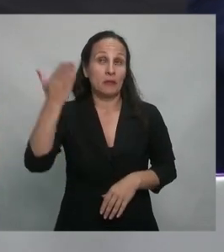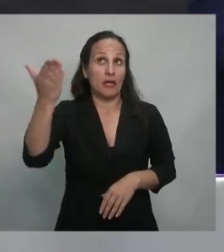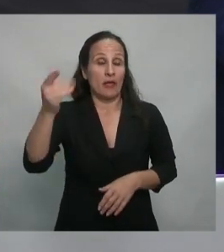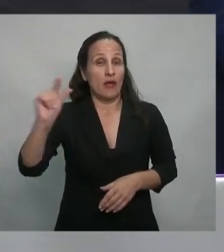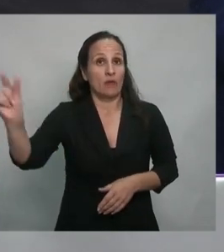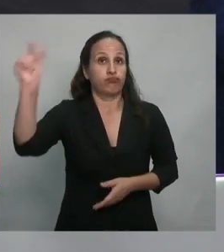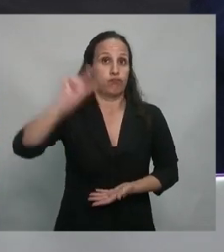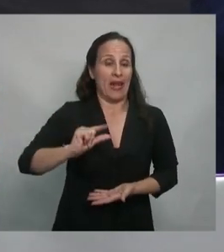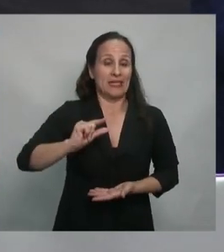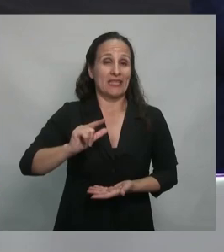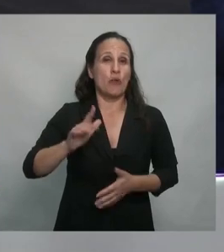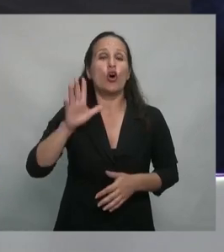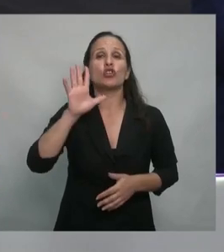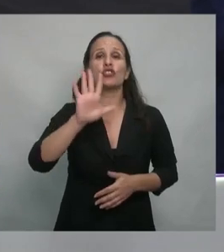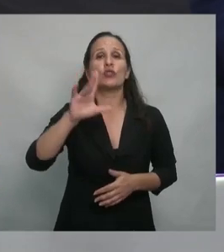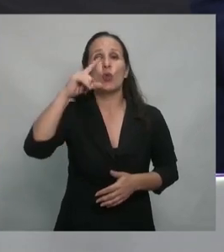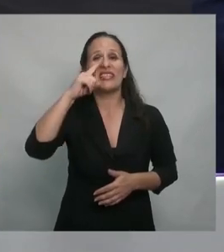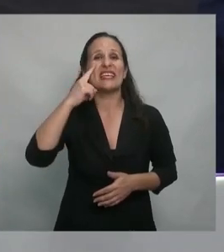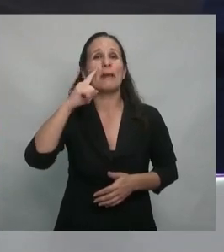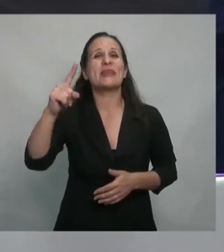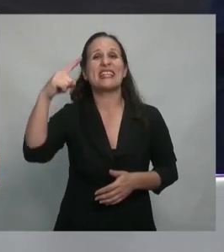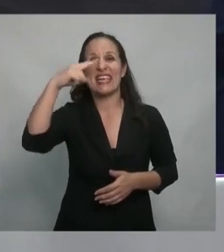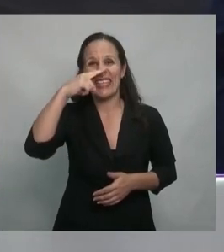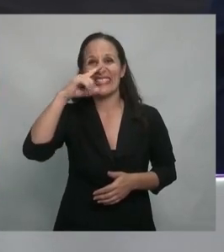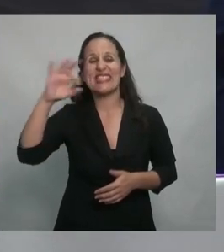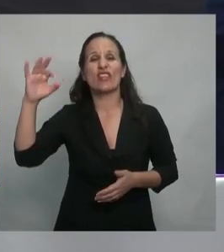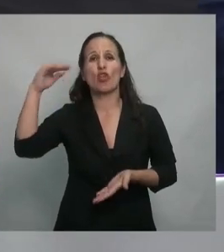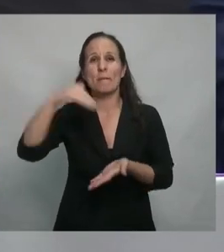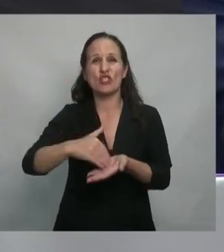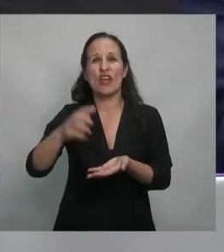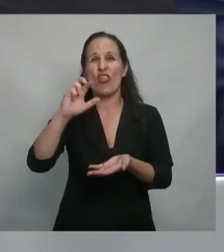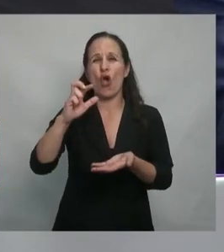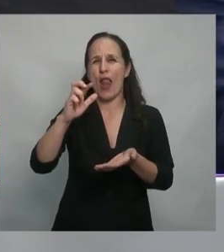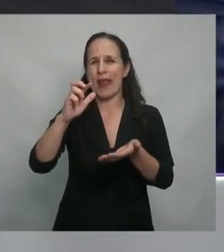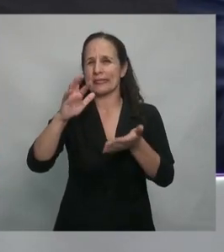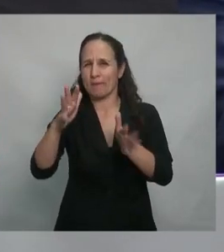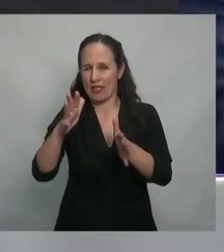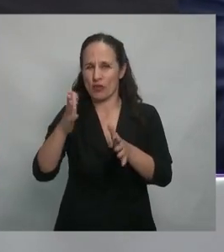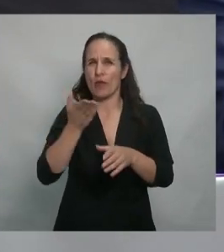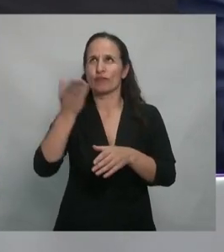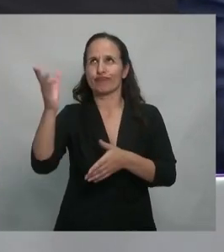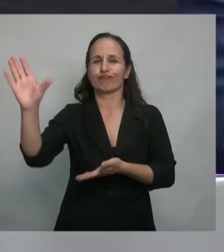de 57.700 millones de dólares aproximadamente que